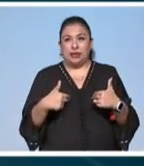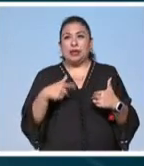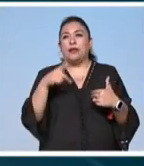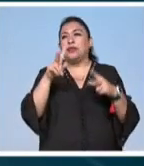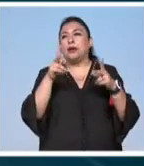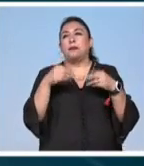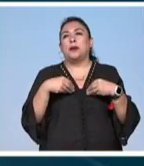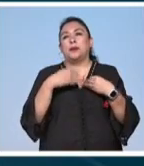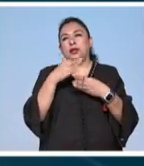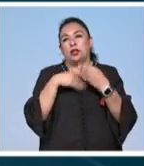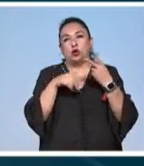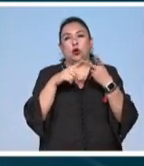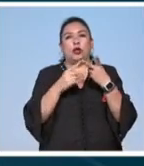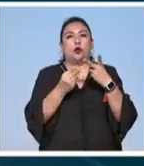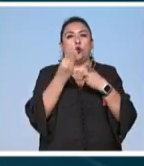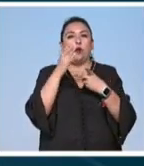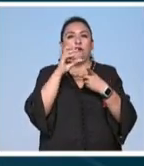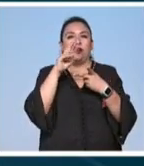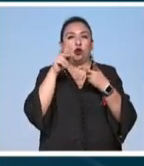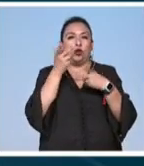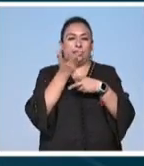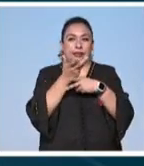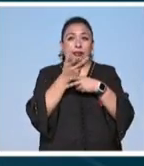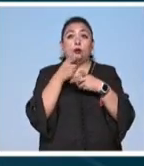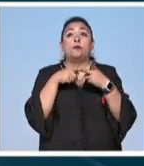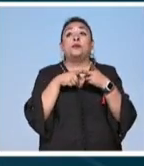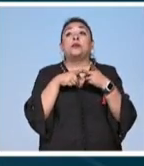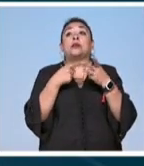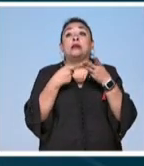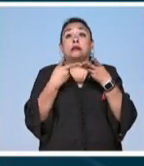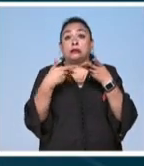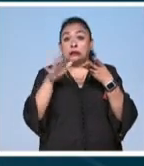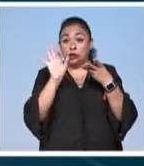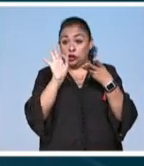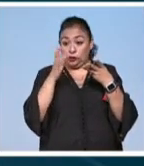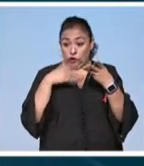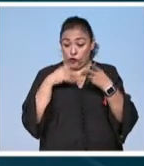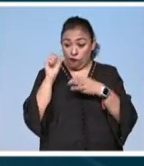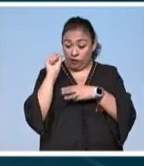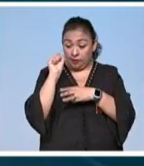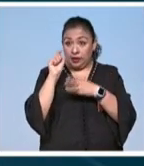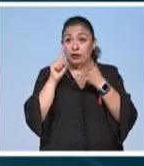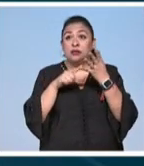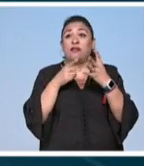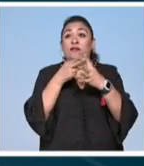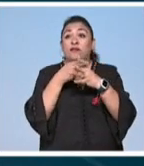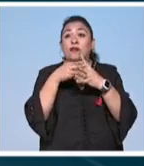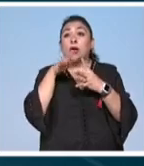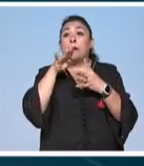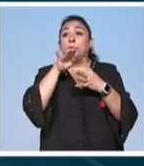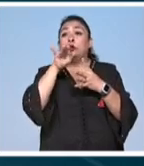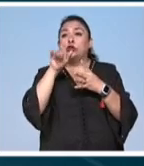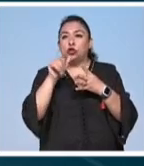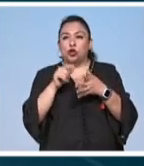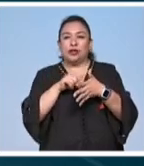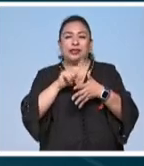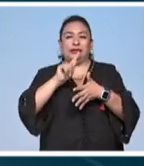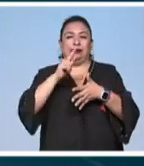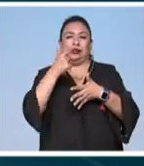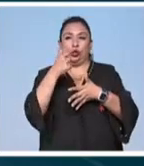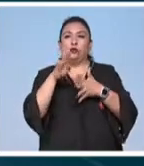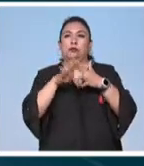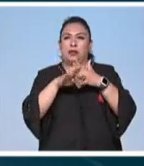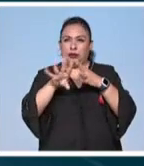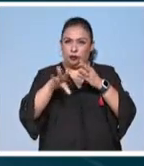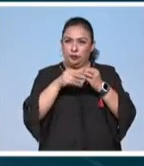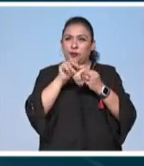la vida toda nueva crónica estadounidense será que soy feminista la masacre del mozote y 72 migrantes